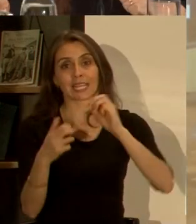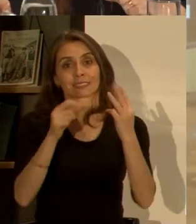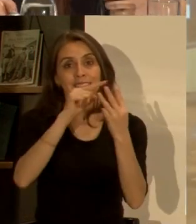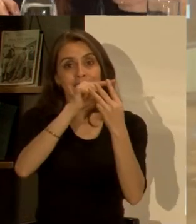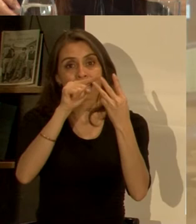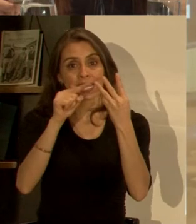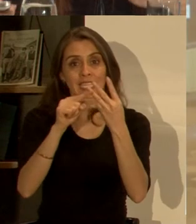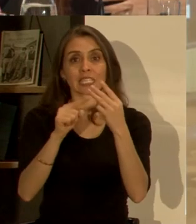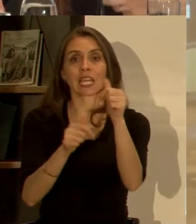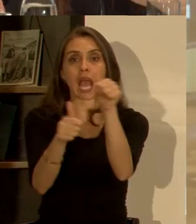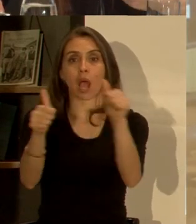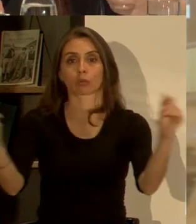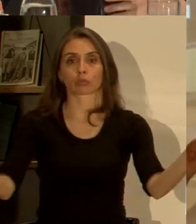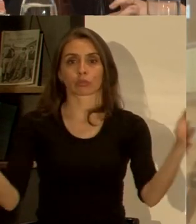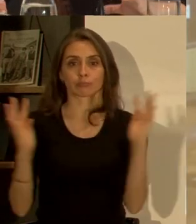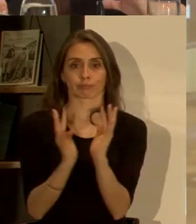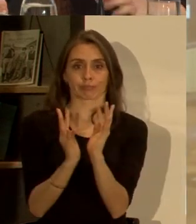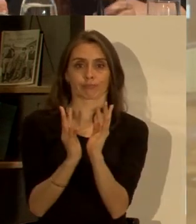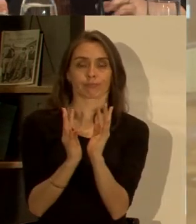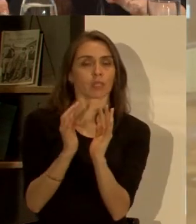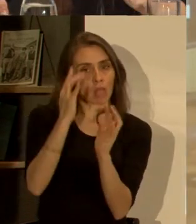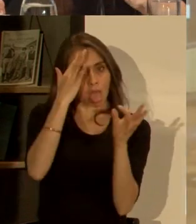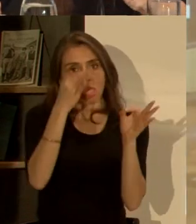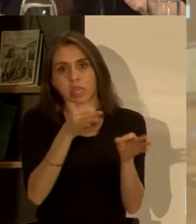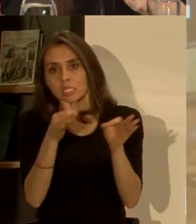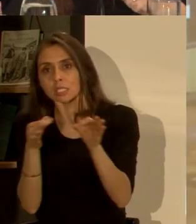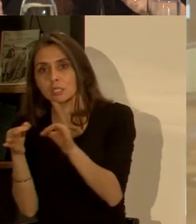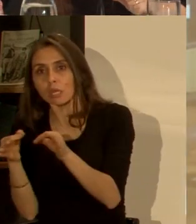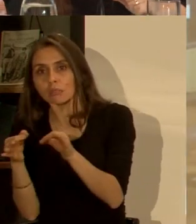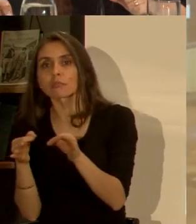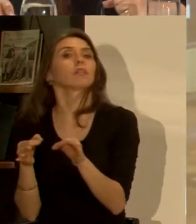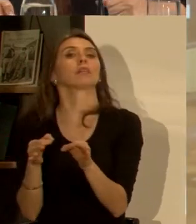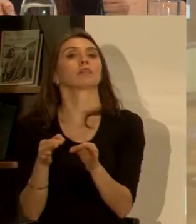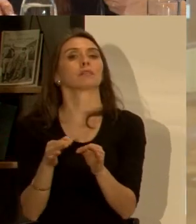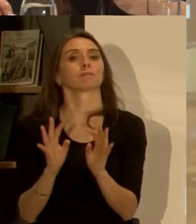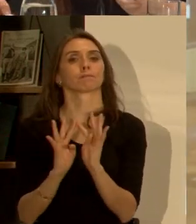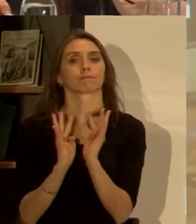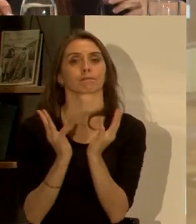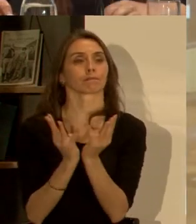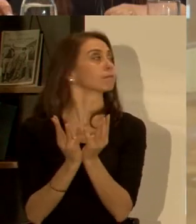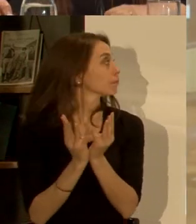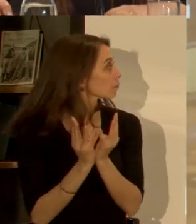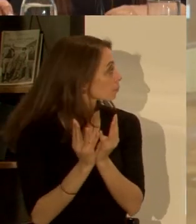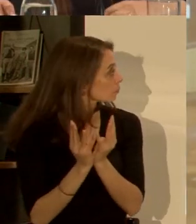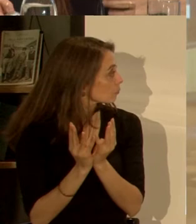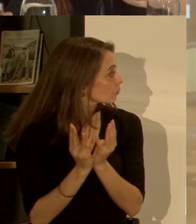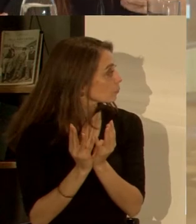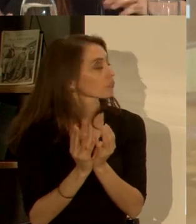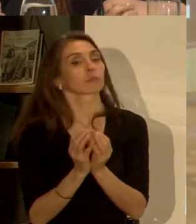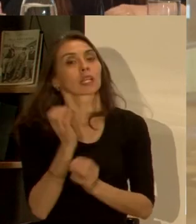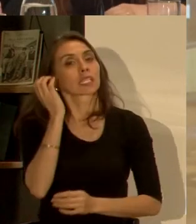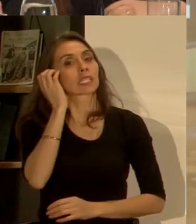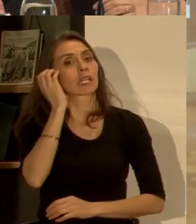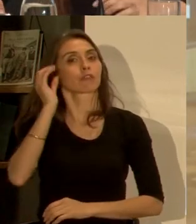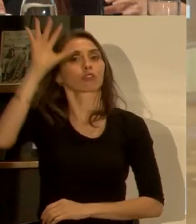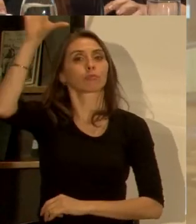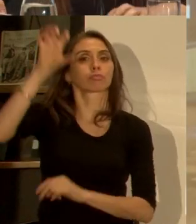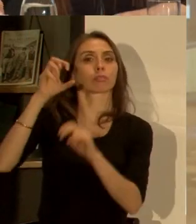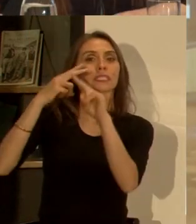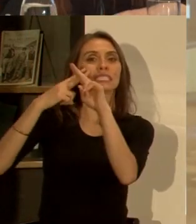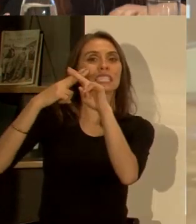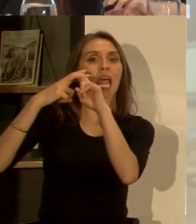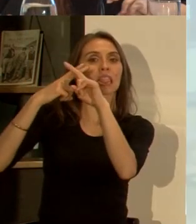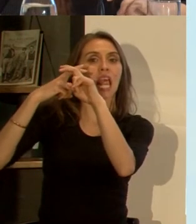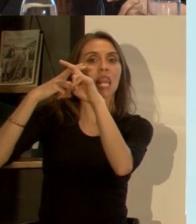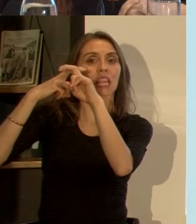es donde se reúnen las autoridades se toman decisiones se cuenta con equipos allí de como por ejemplo telefonía satelital etcétera para